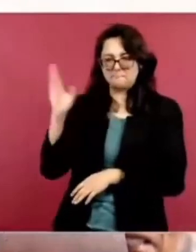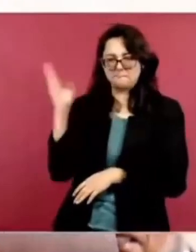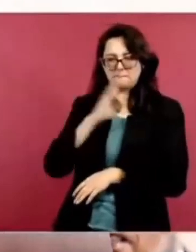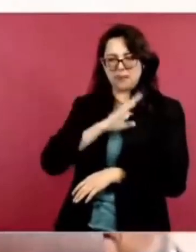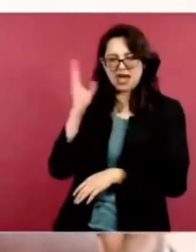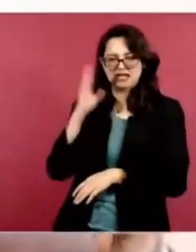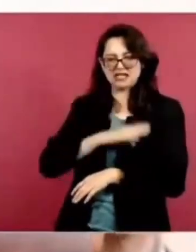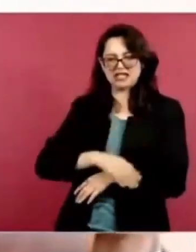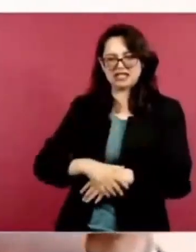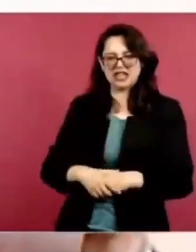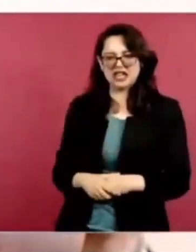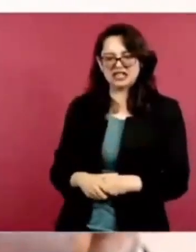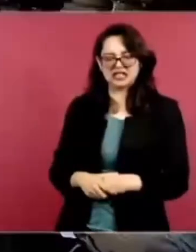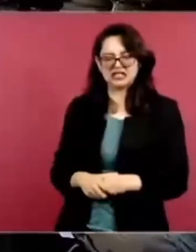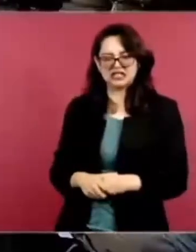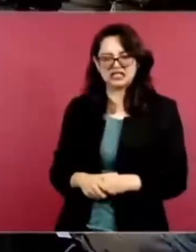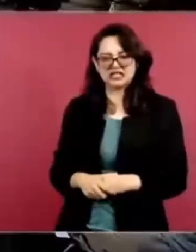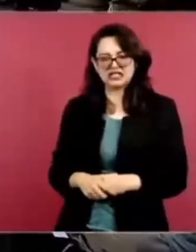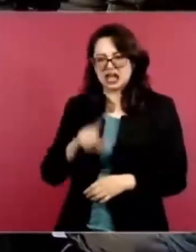¿Maloliente?